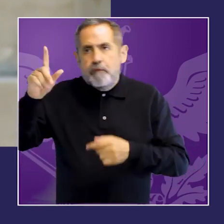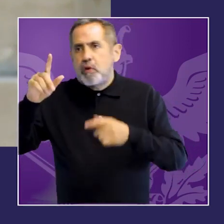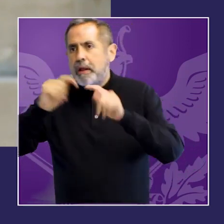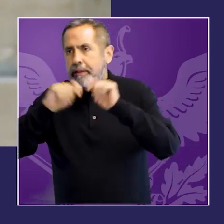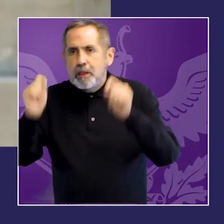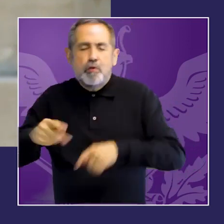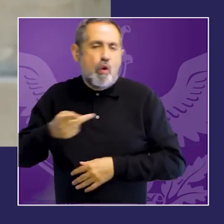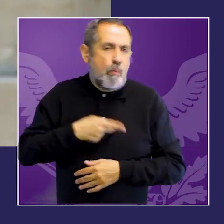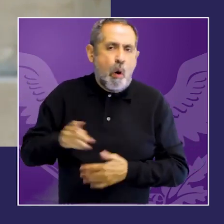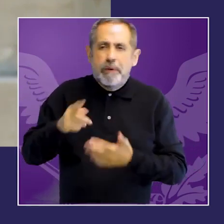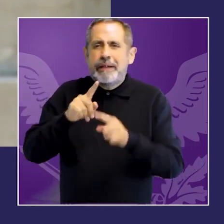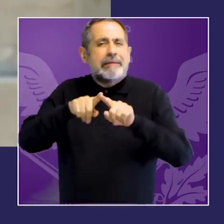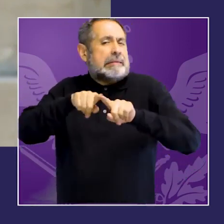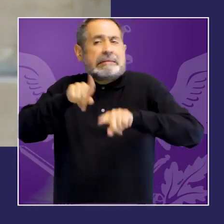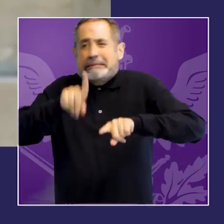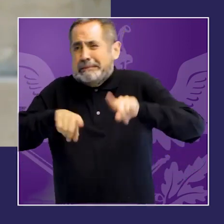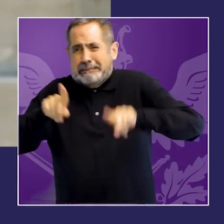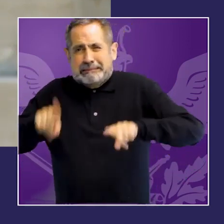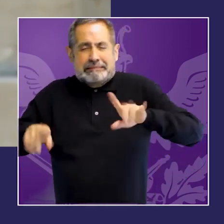acceso a la justicia